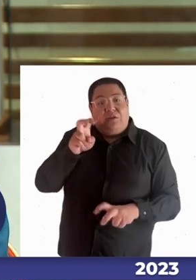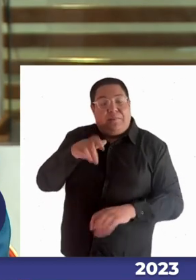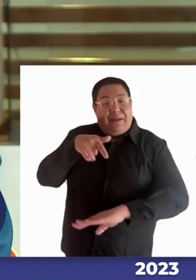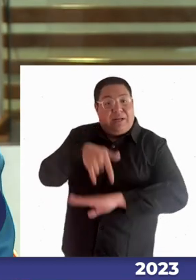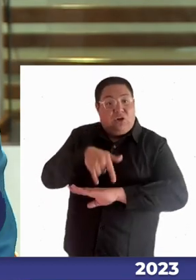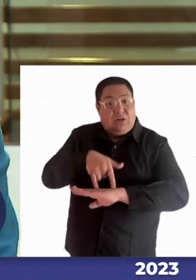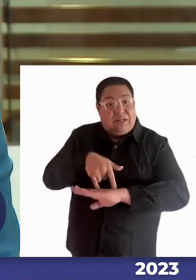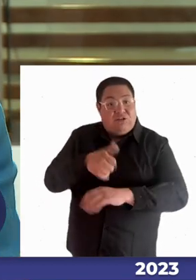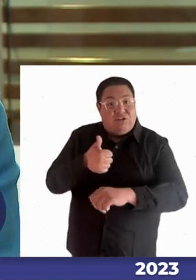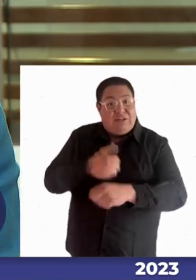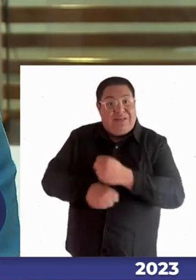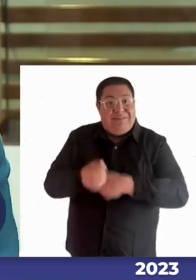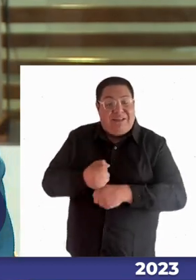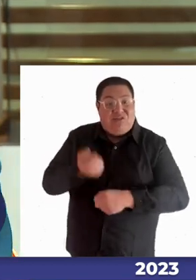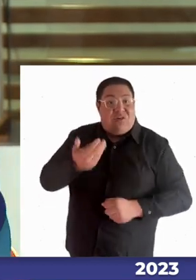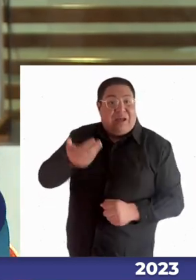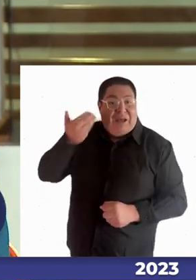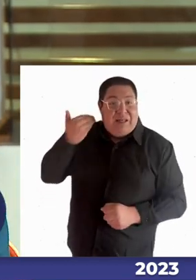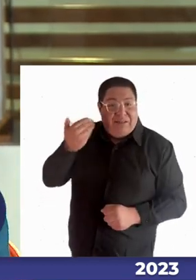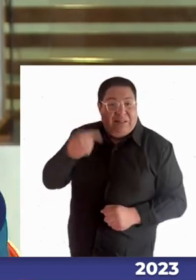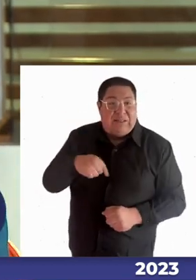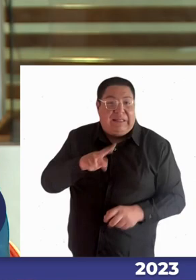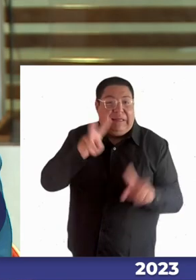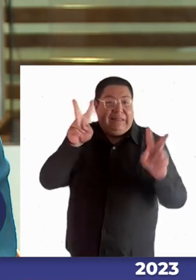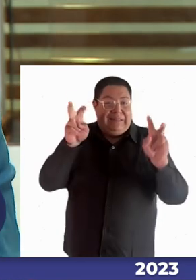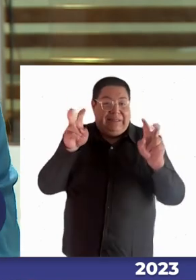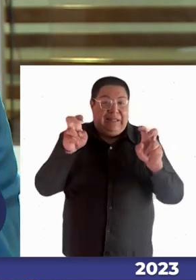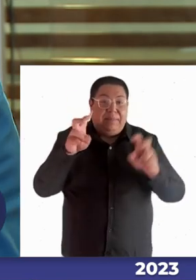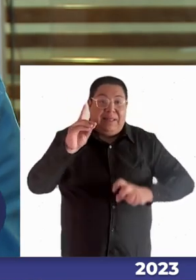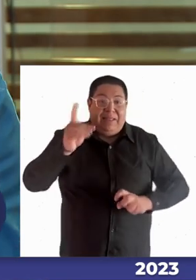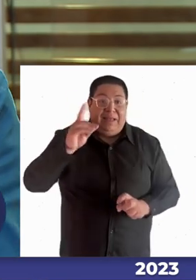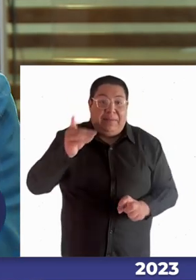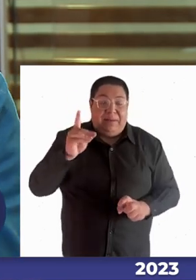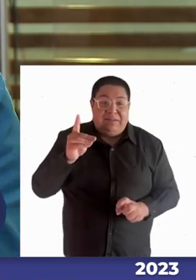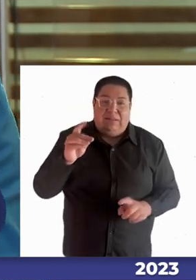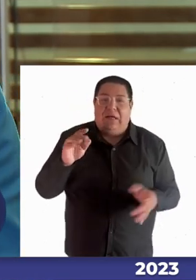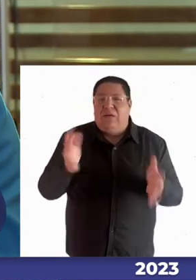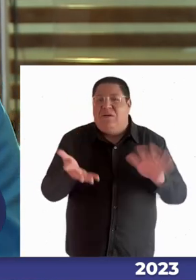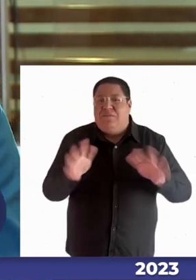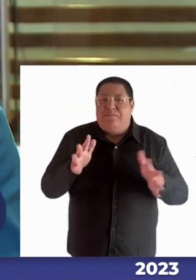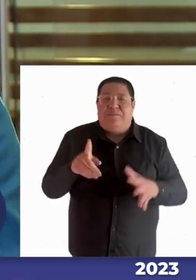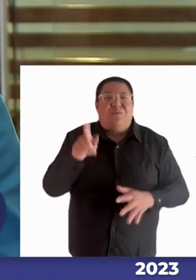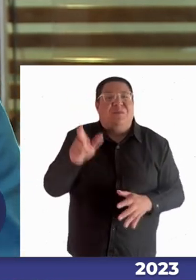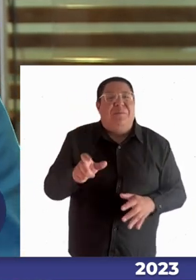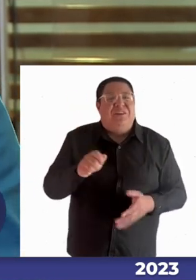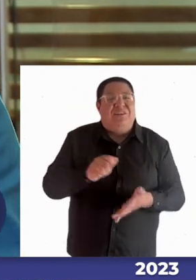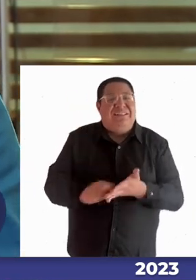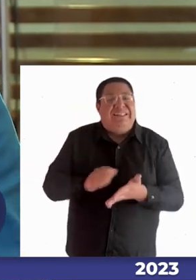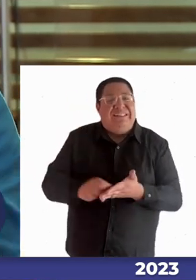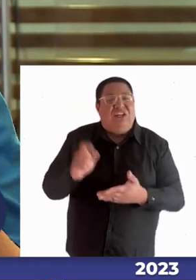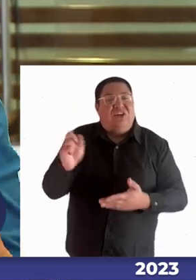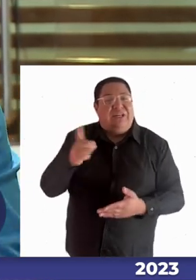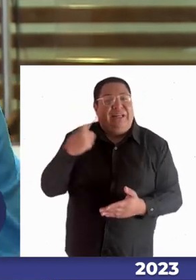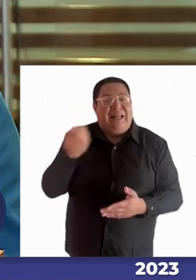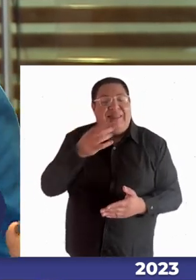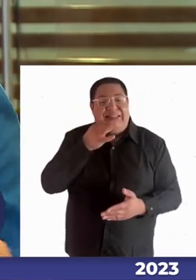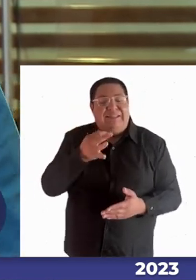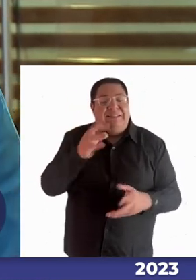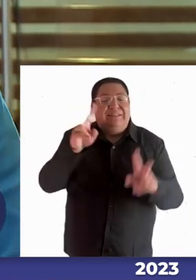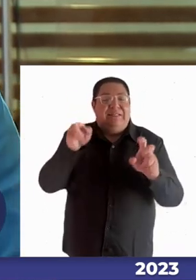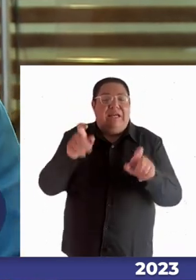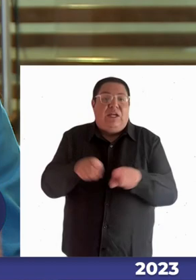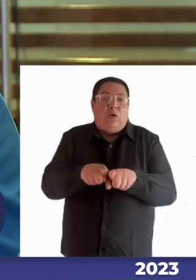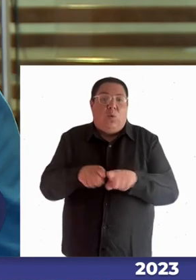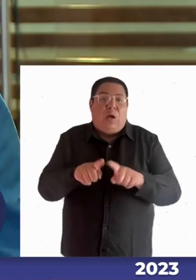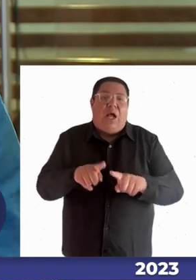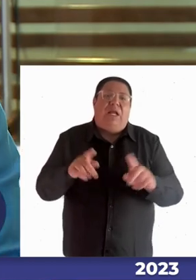la verdad que el tema de discapacidad bueno salvo lo que comentaba el secretario general que el congreso igual había tratado de